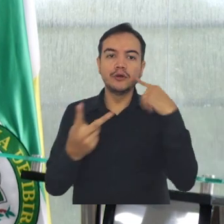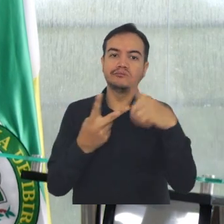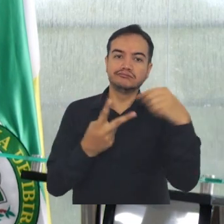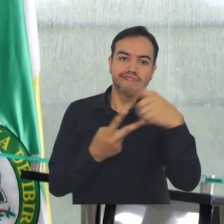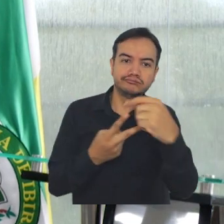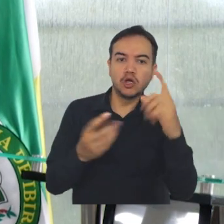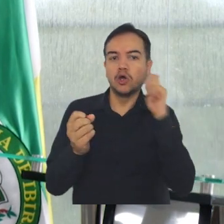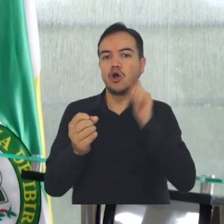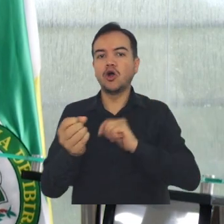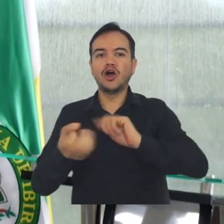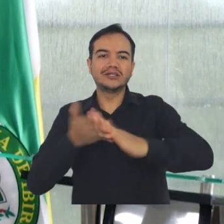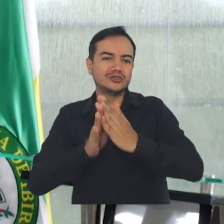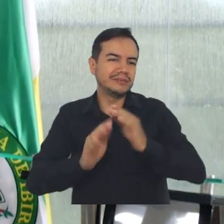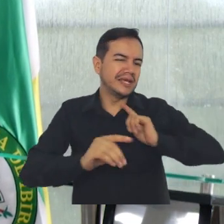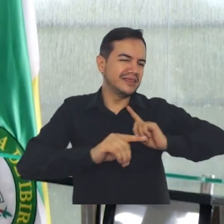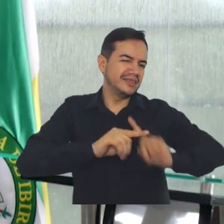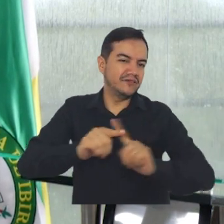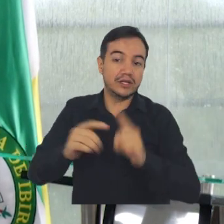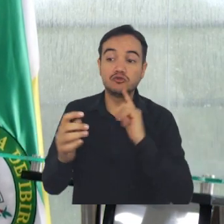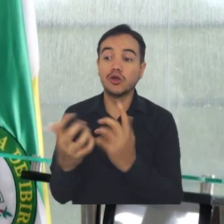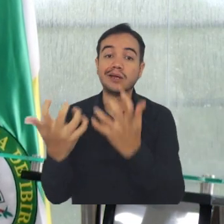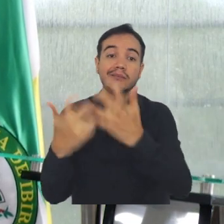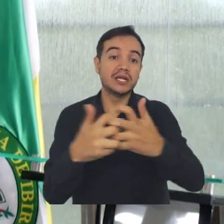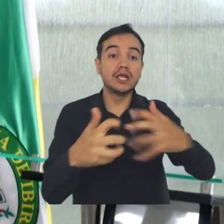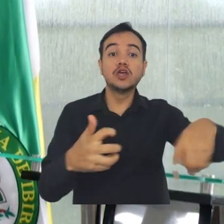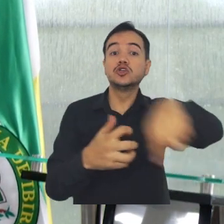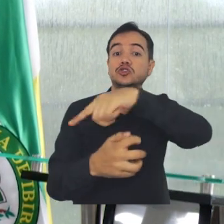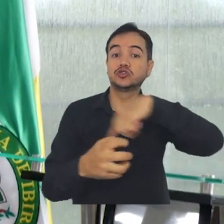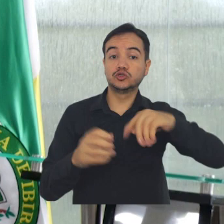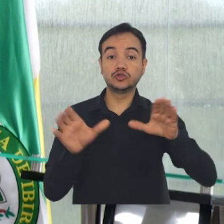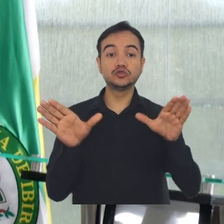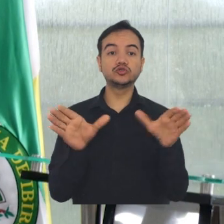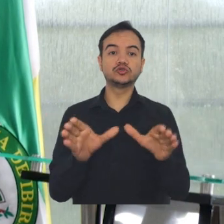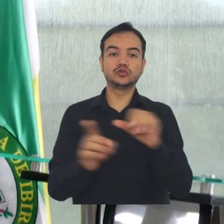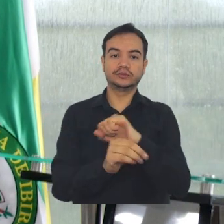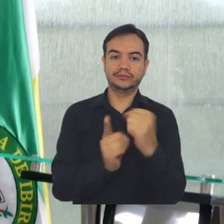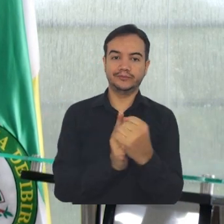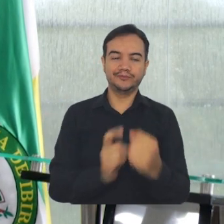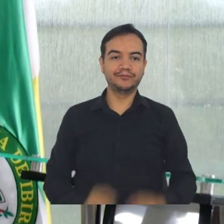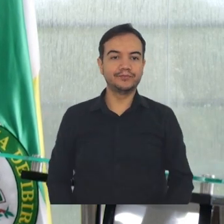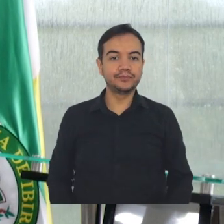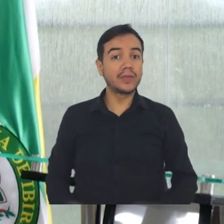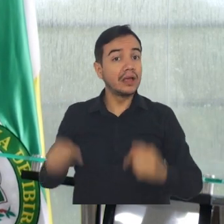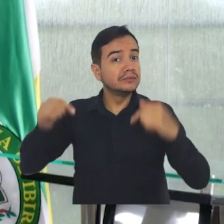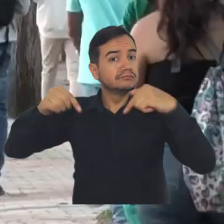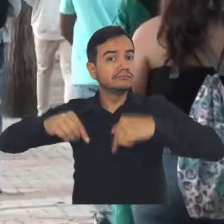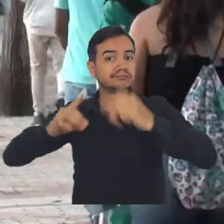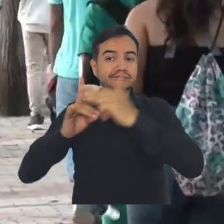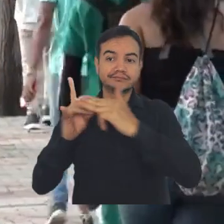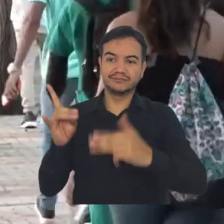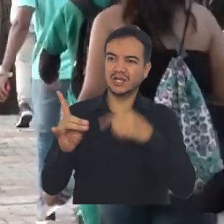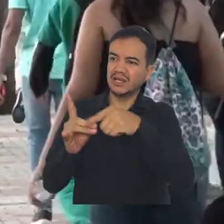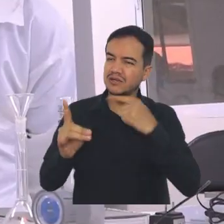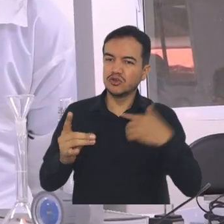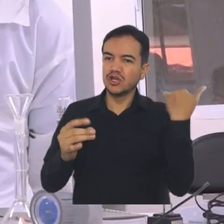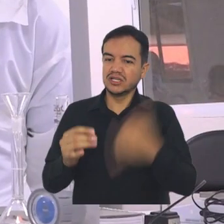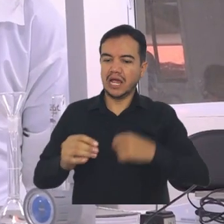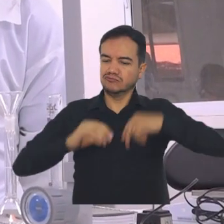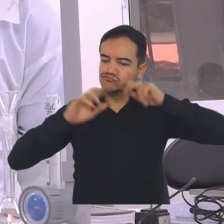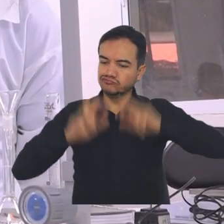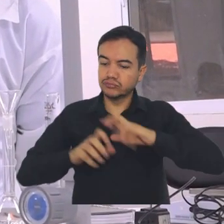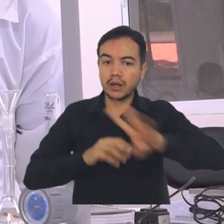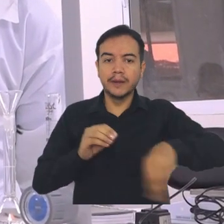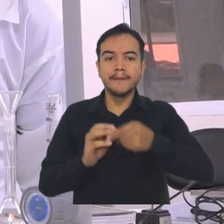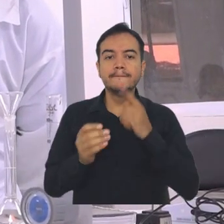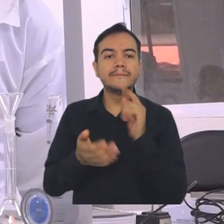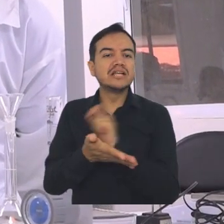prestar servicios de manera autónoma a través de cooperativas y diferentes formas de organización empresarial de la propia comunidad. Desde Unimagdalena se